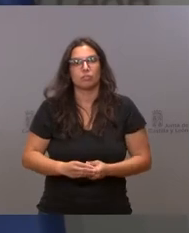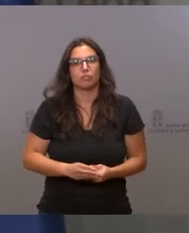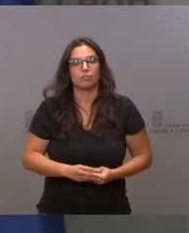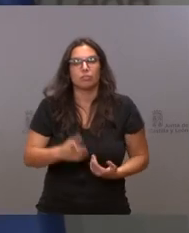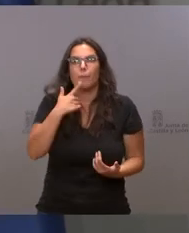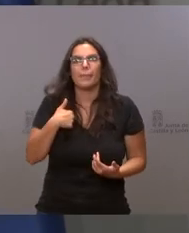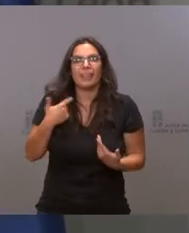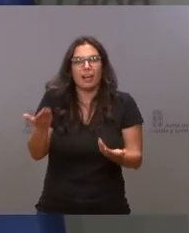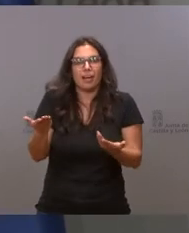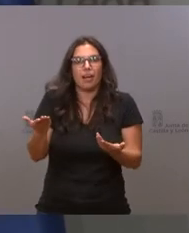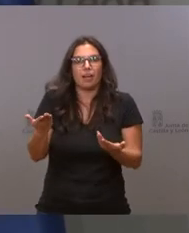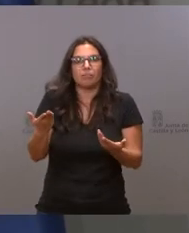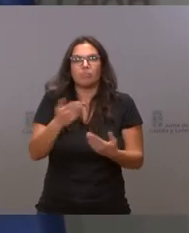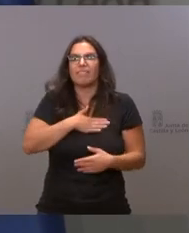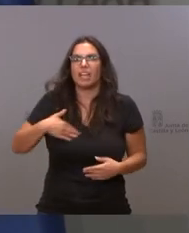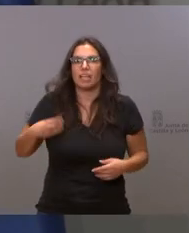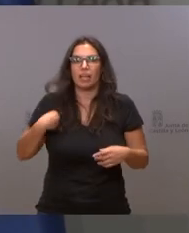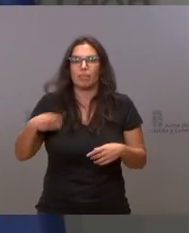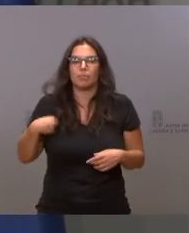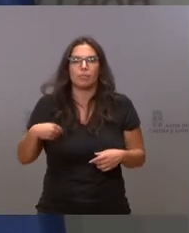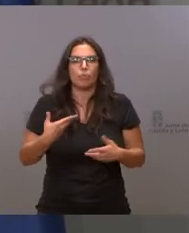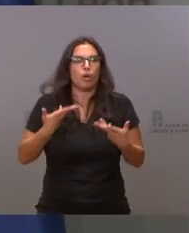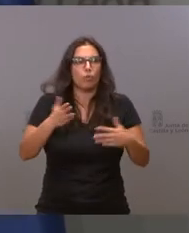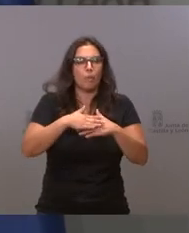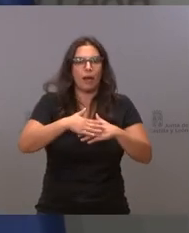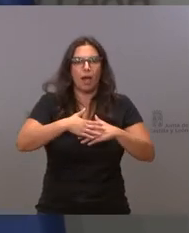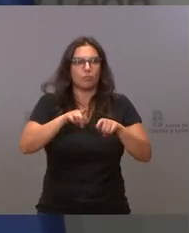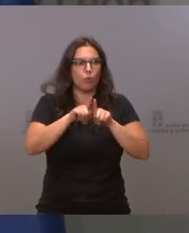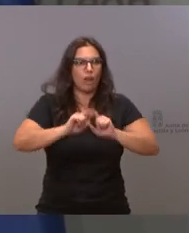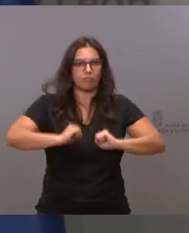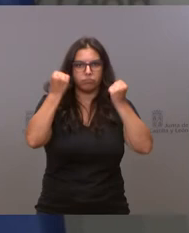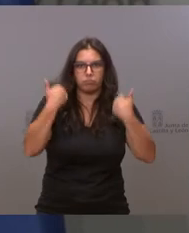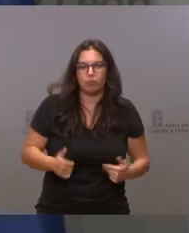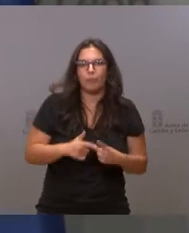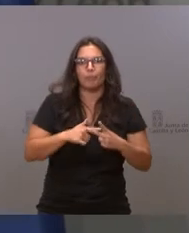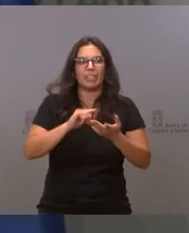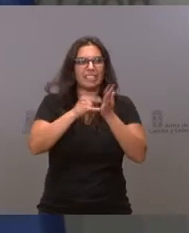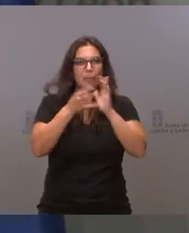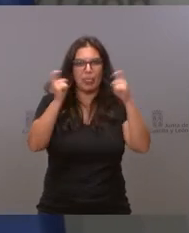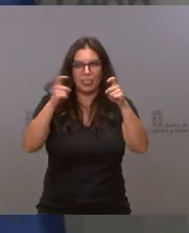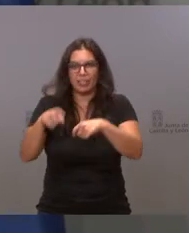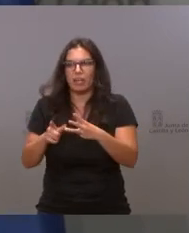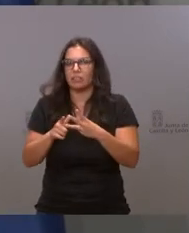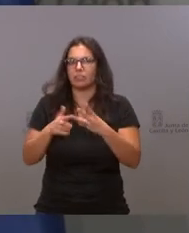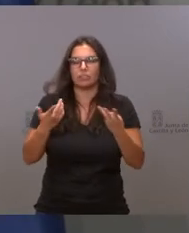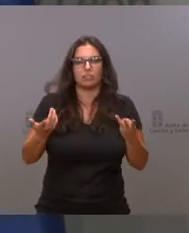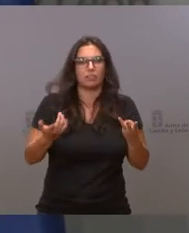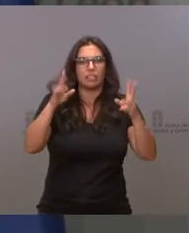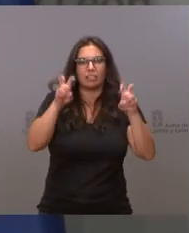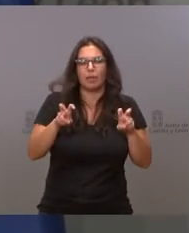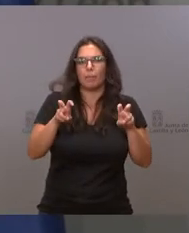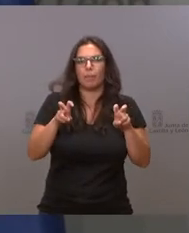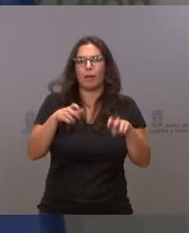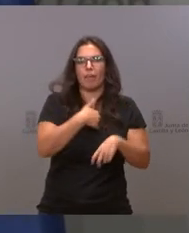los equipos de soporte vital, sobre las dotaciones, sobre el sistema de citación, sobre los papeles de